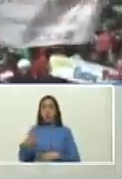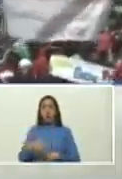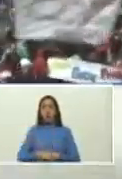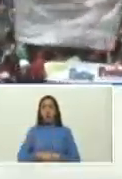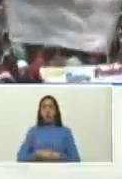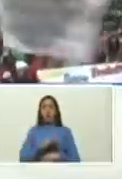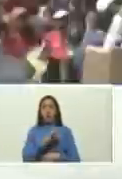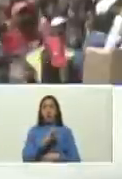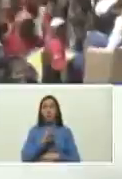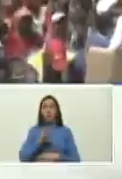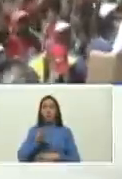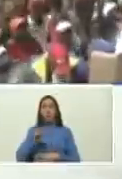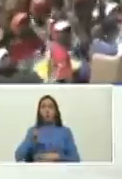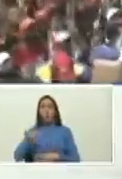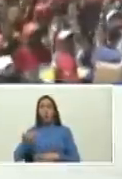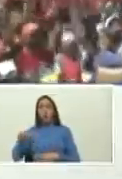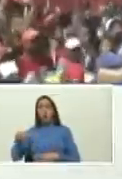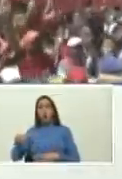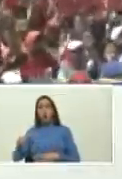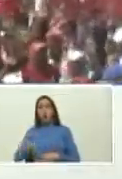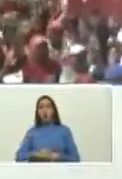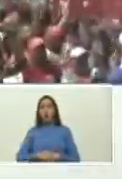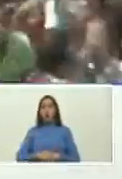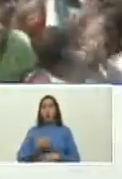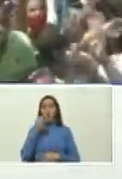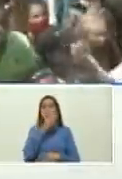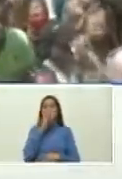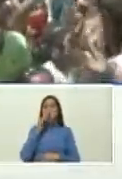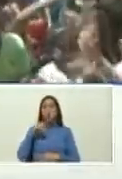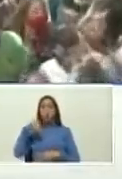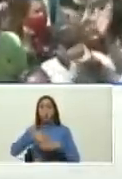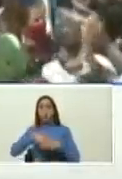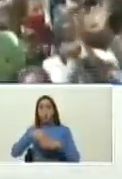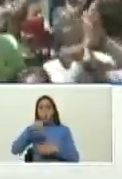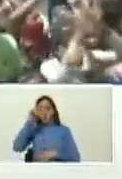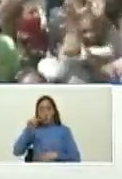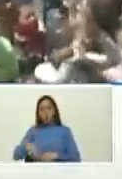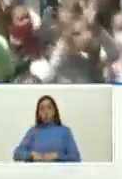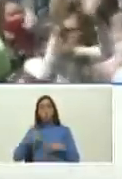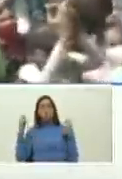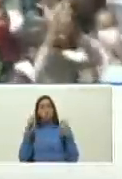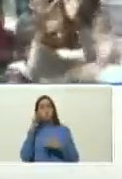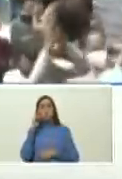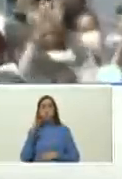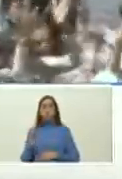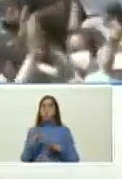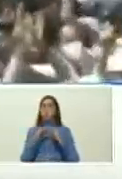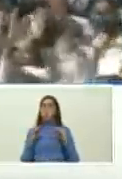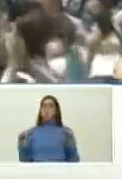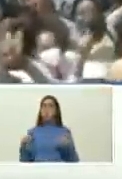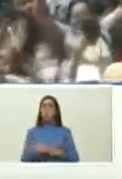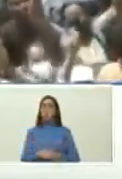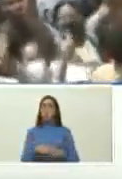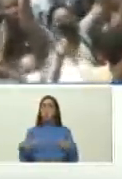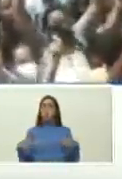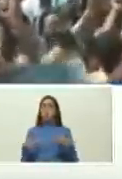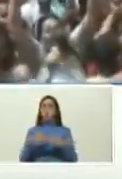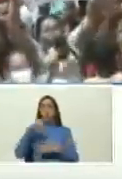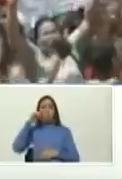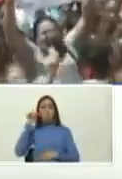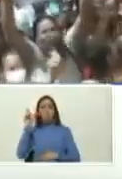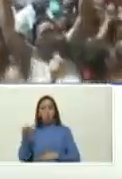Copellano vota verde ahí lo he visto en sus campañas y también he visto al gran polo patriótico